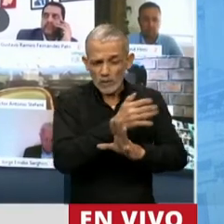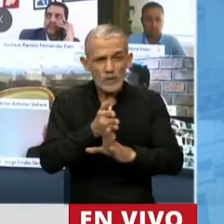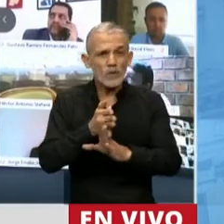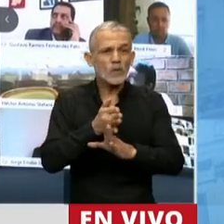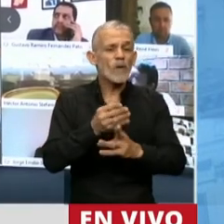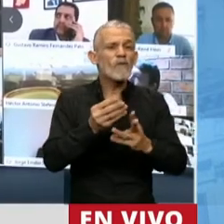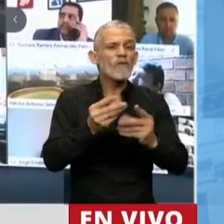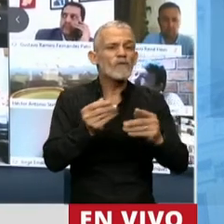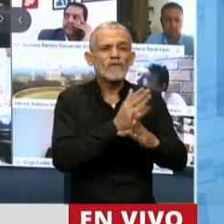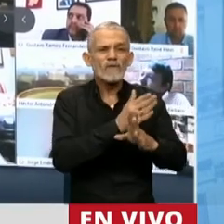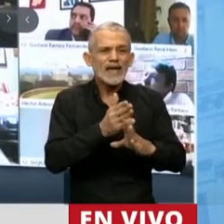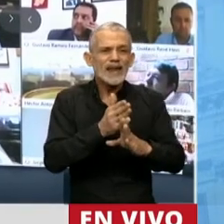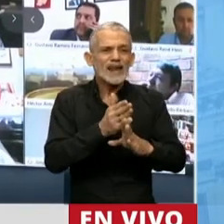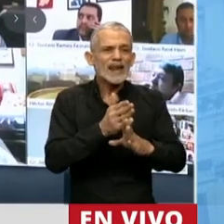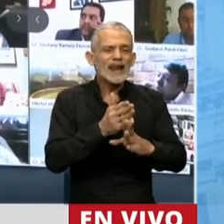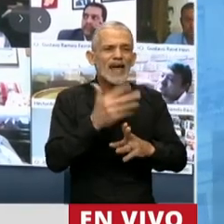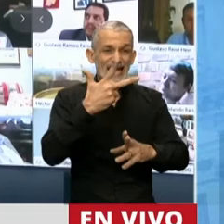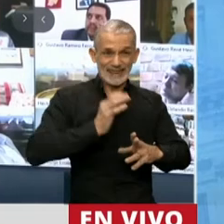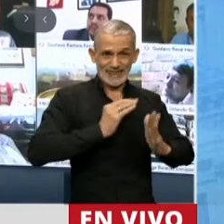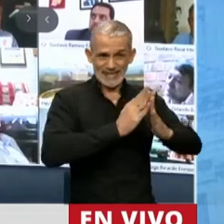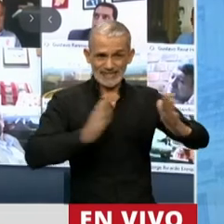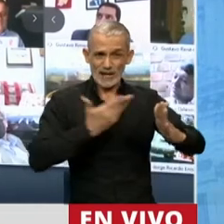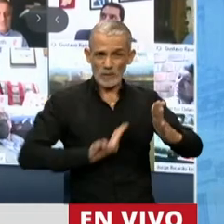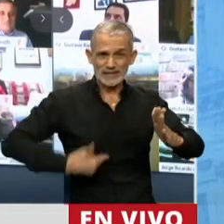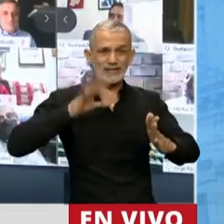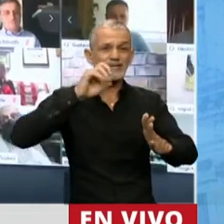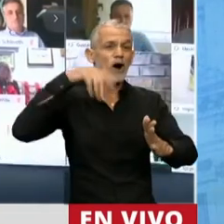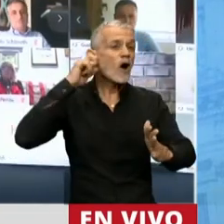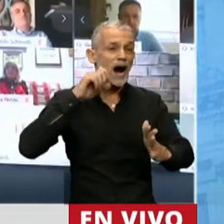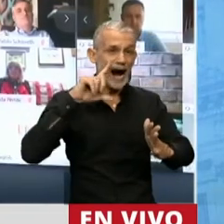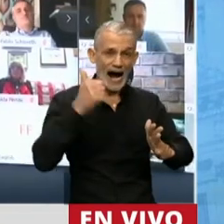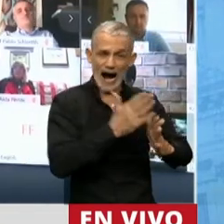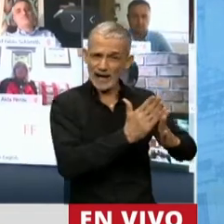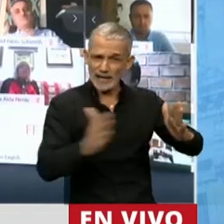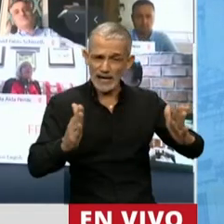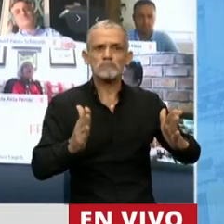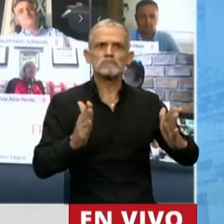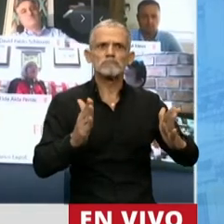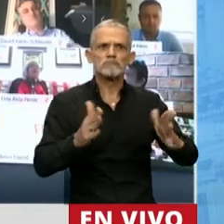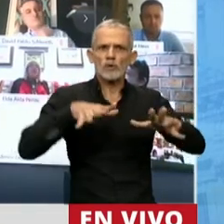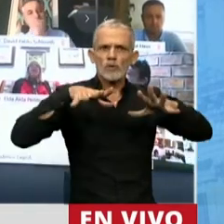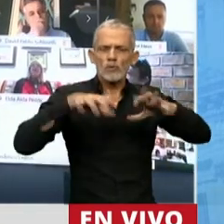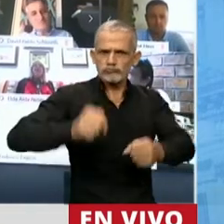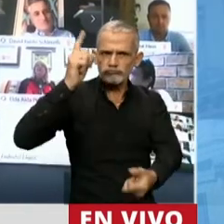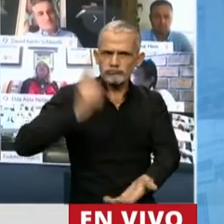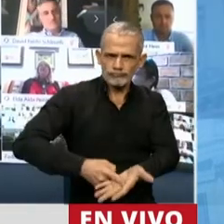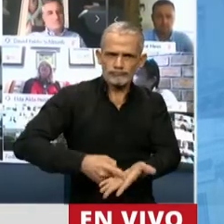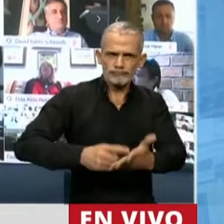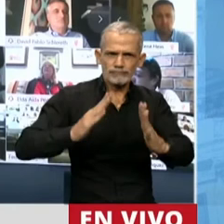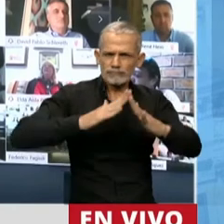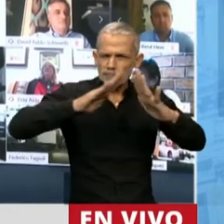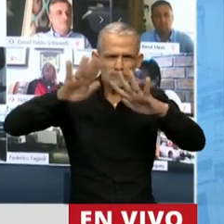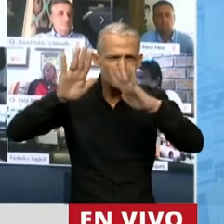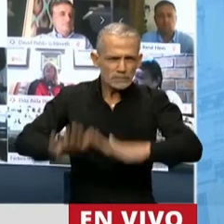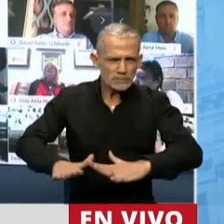del trienio de Honganía, se declara el estado de sitio y en